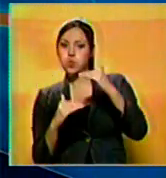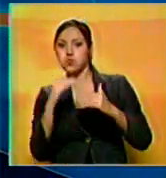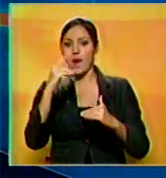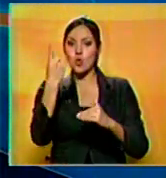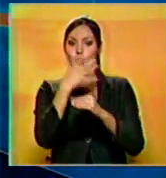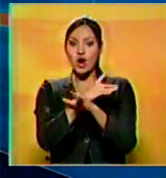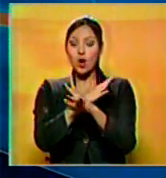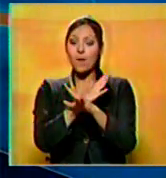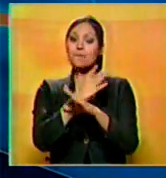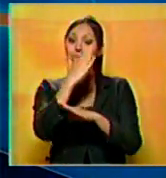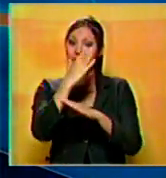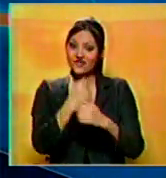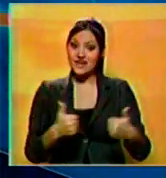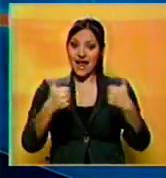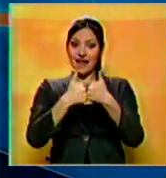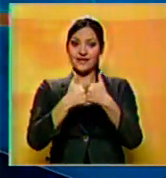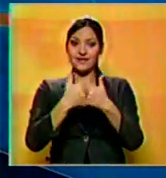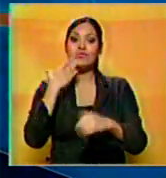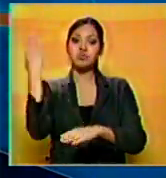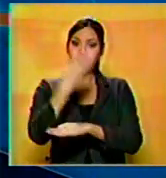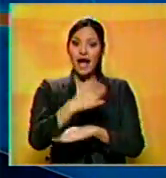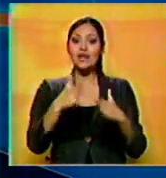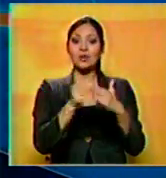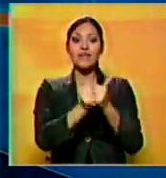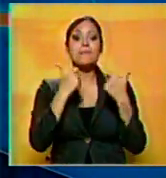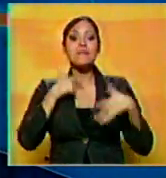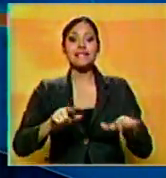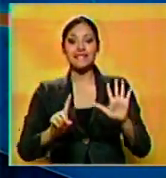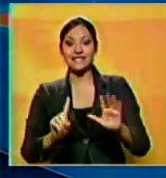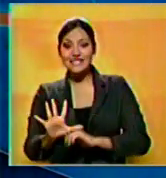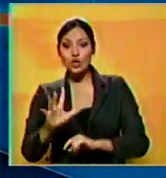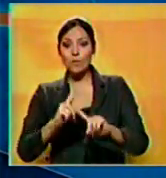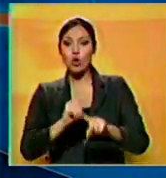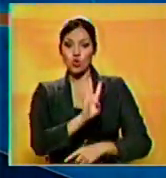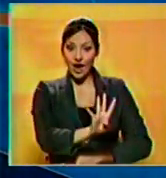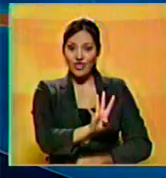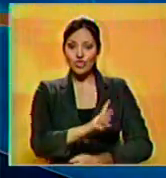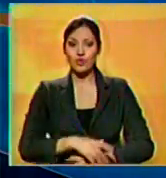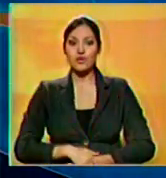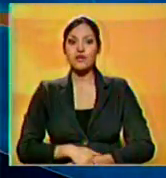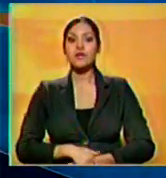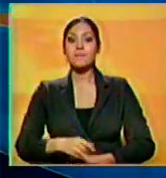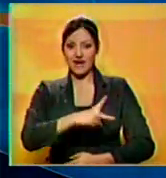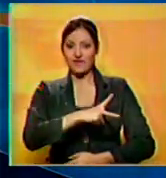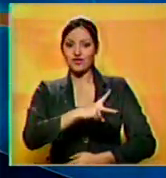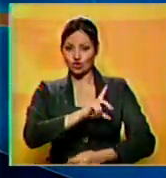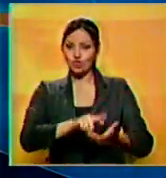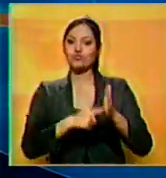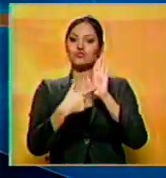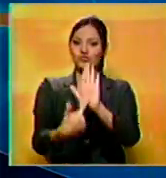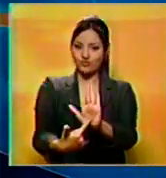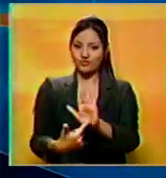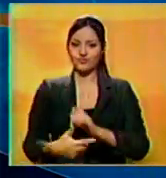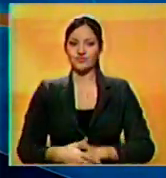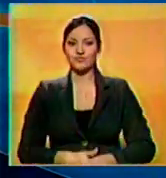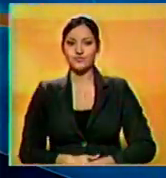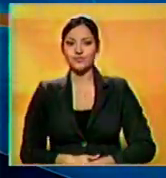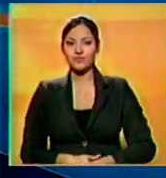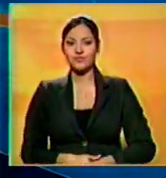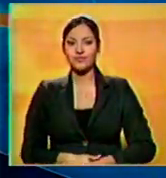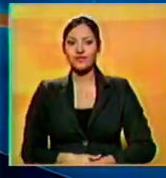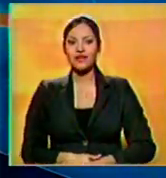el primer juego de la gran final. Los turcos vencieron a los caribes de Anzuategui 5 carreras por 4 en encuentro que transmitió el equipo campeón de Benevisión.